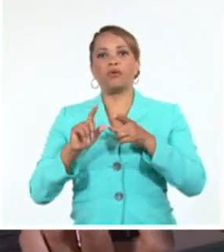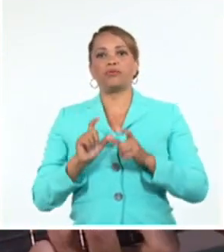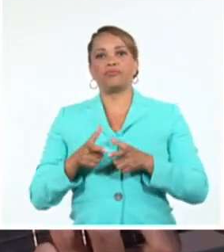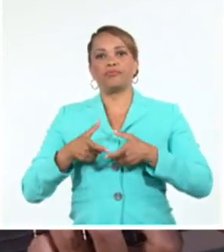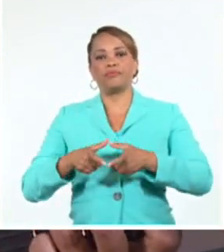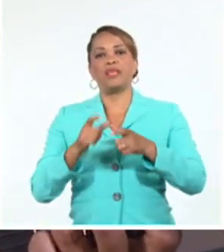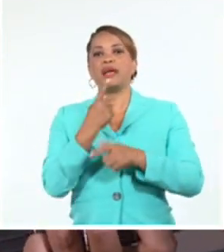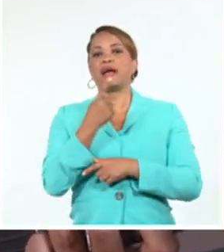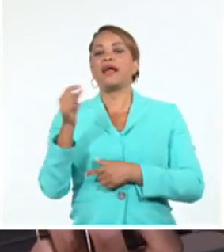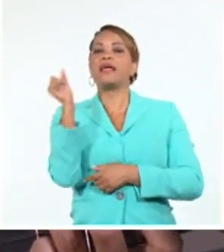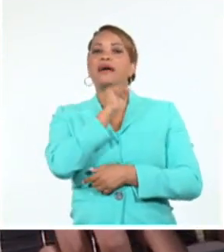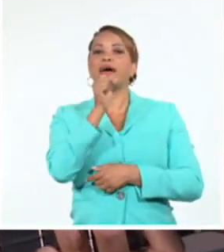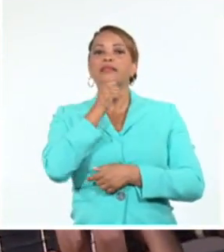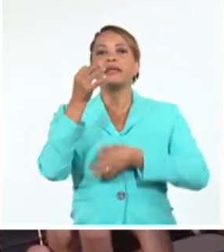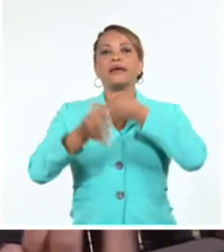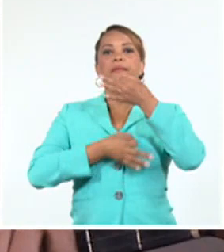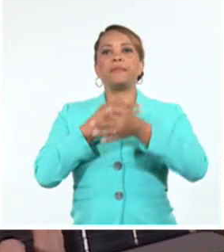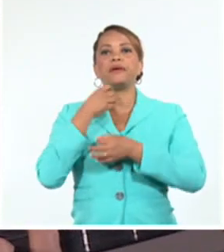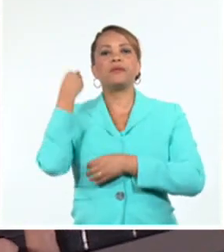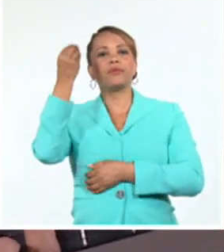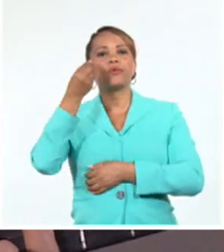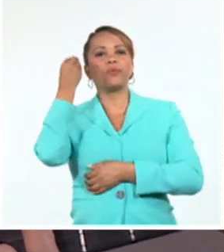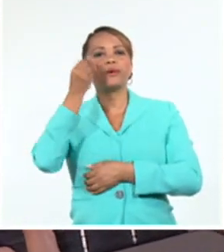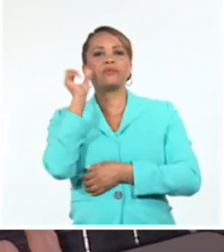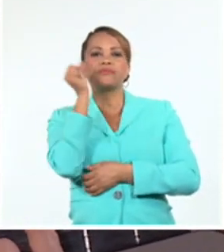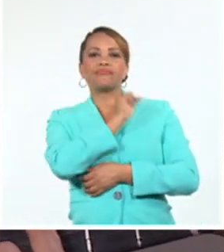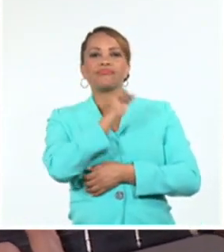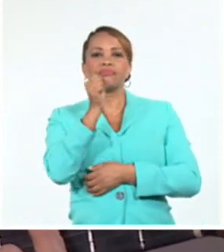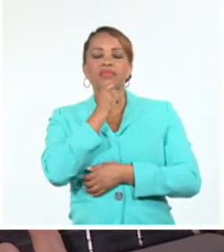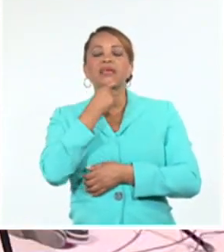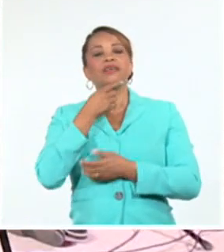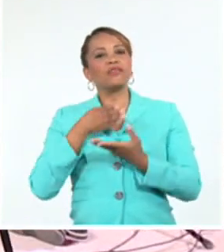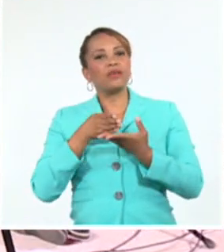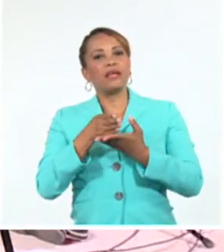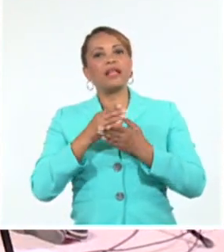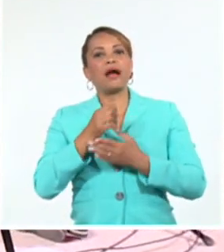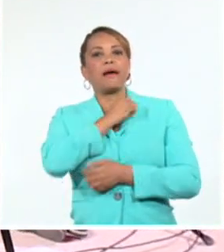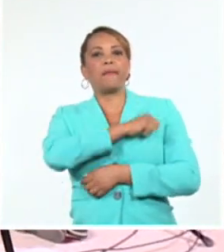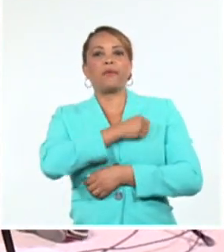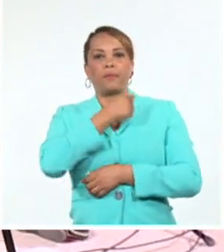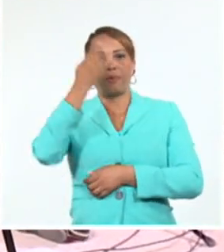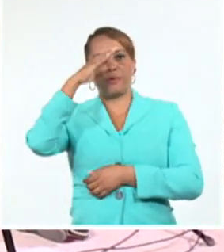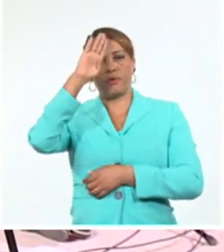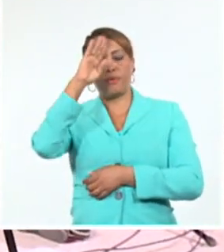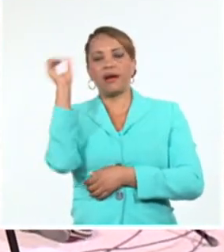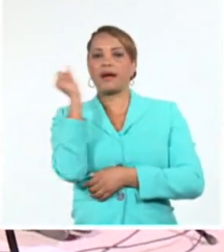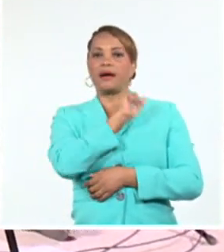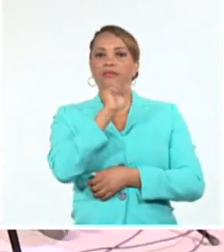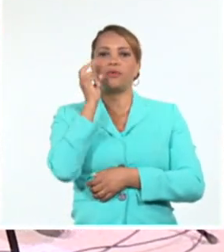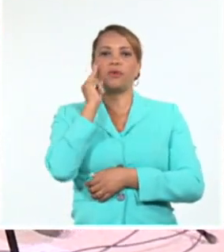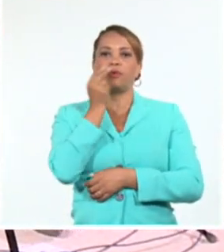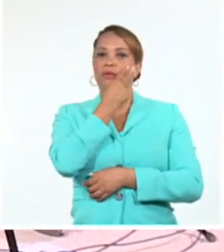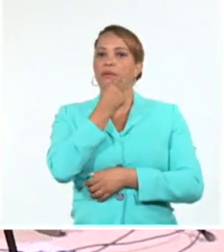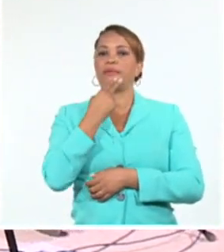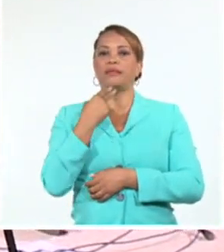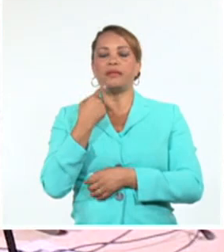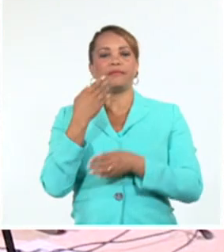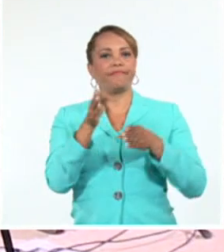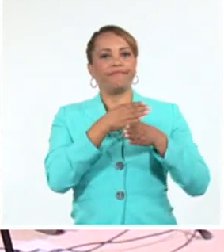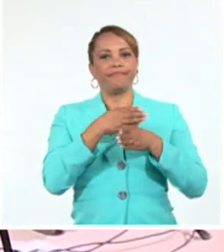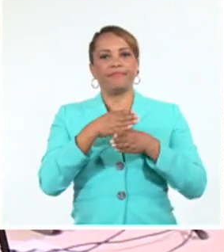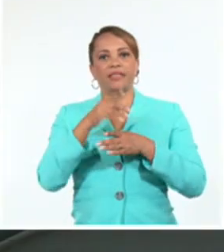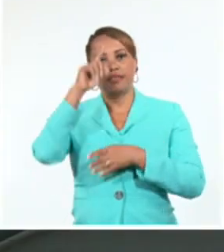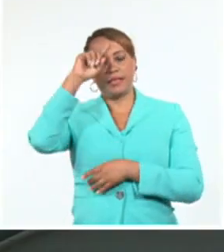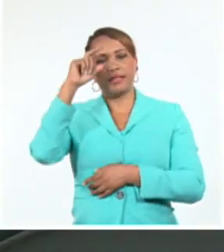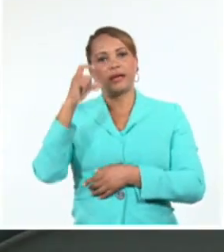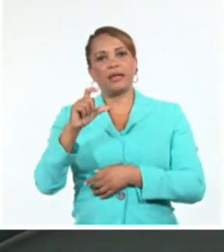de sus piezas dibuja las preocupaciones del creador que se traducen en su amor por Cuba. Así le cantó a José Martí, al Mejunje, a Santa